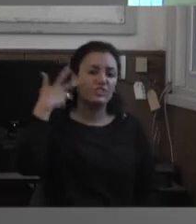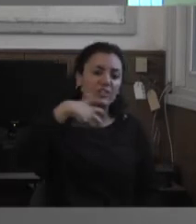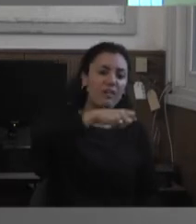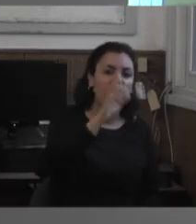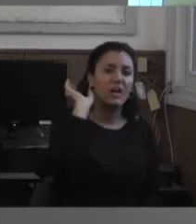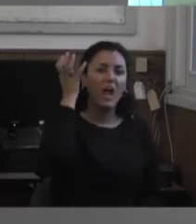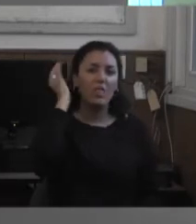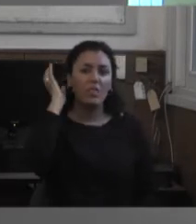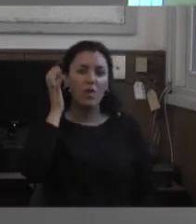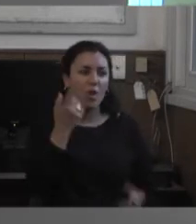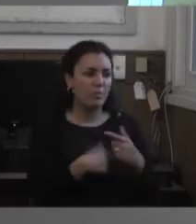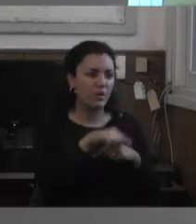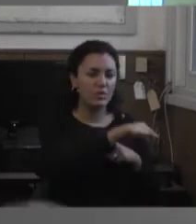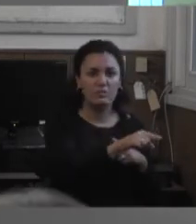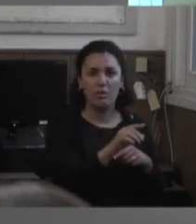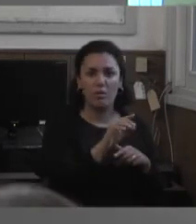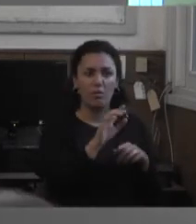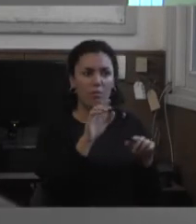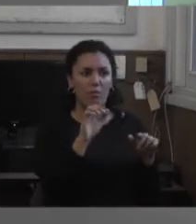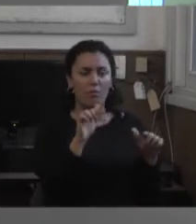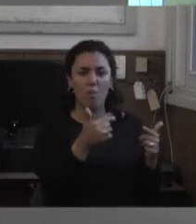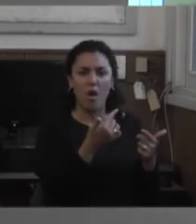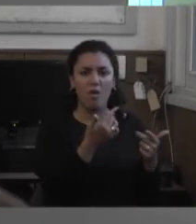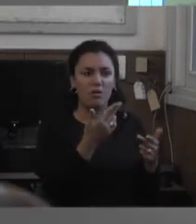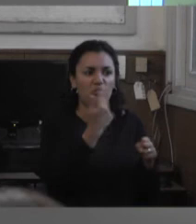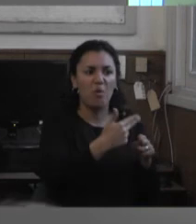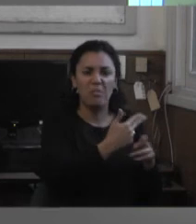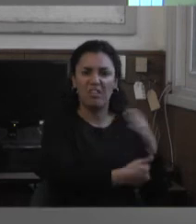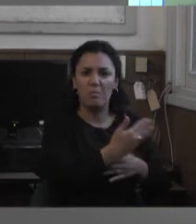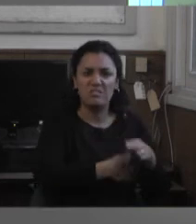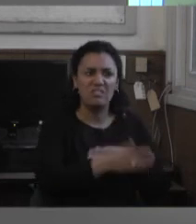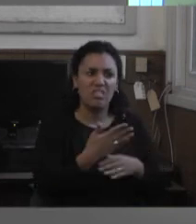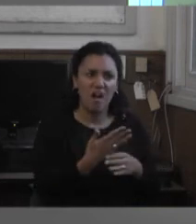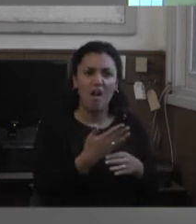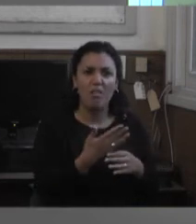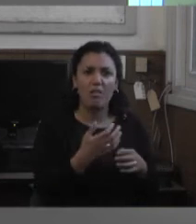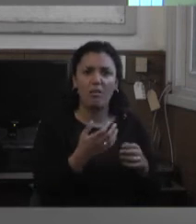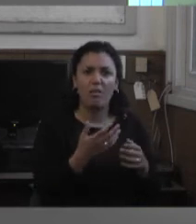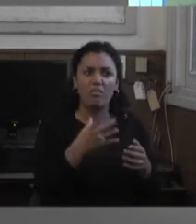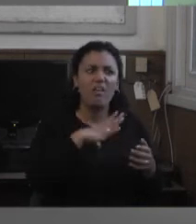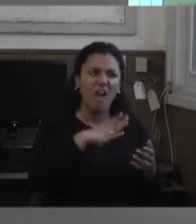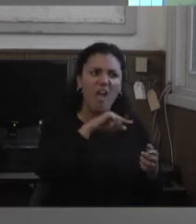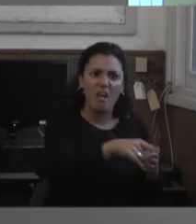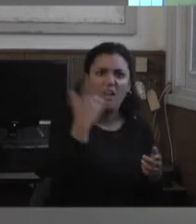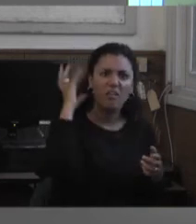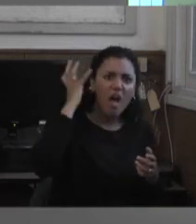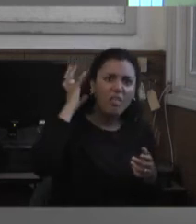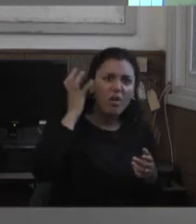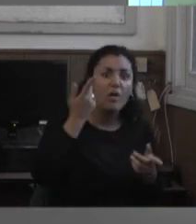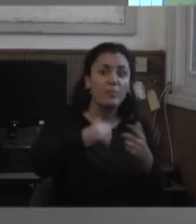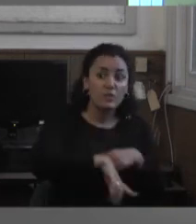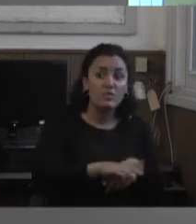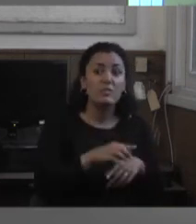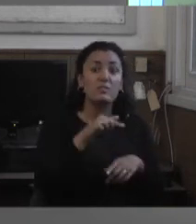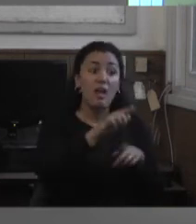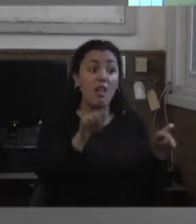descripto chico que viene con una radio y su forma de transitar por el mundo era transmitirte entonces lo que él pasaba él